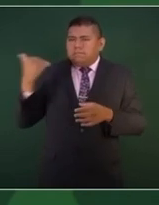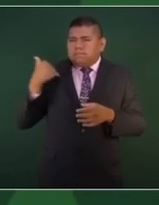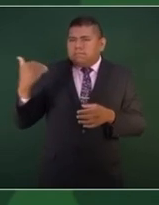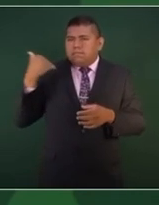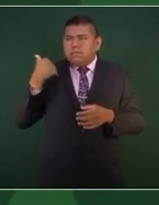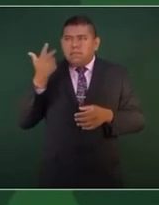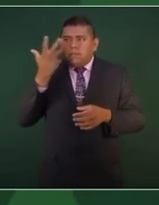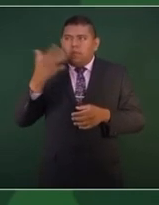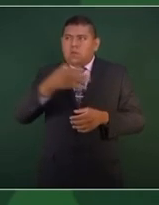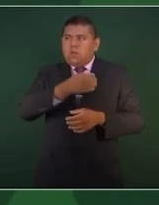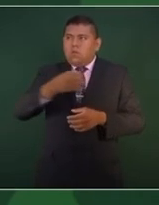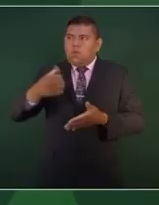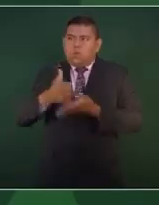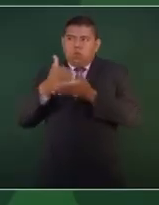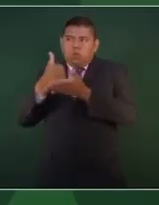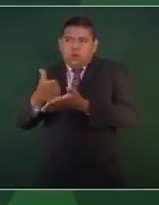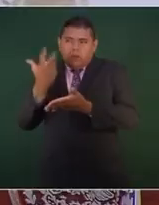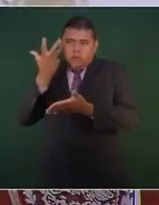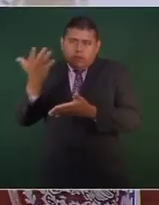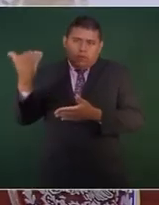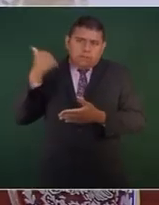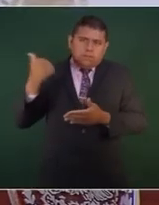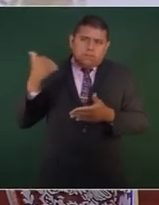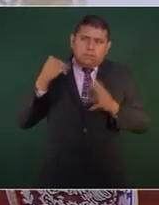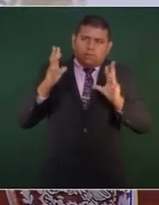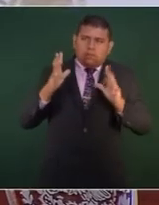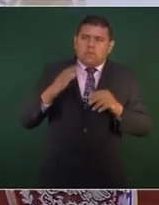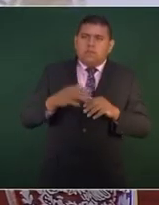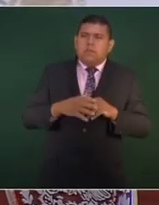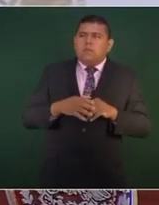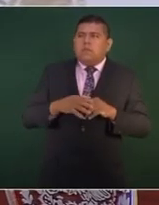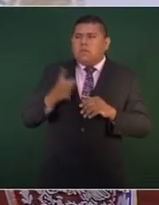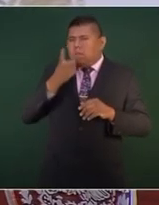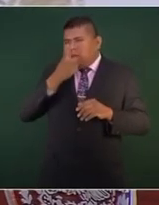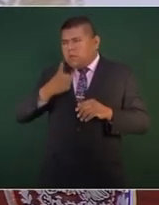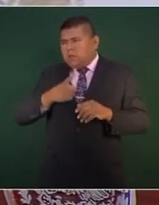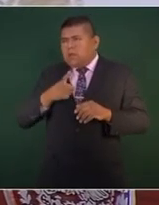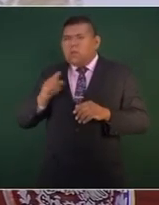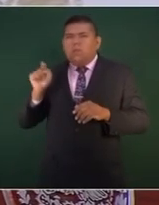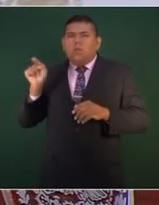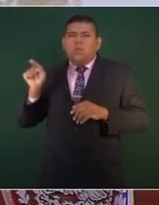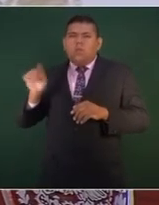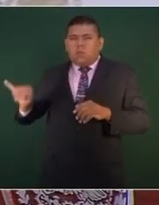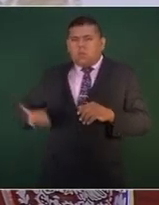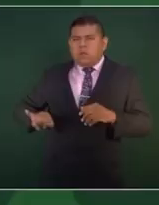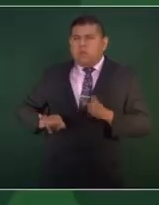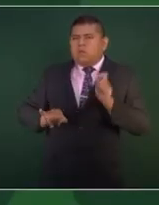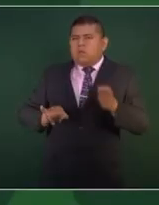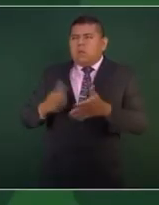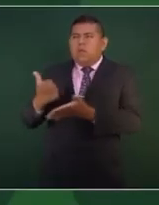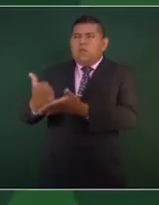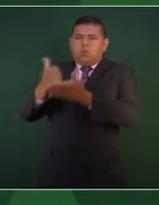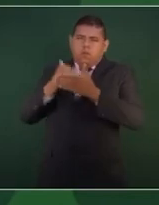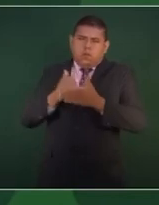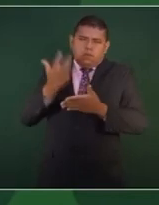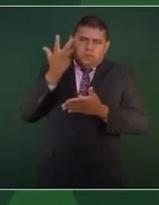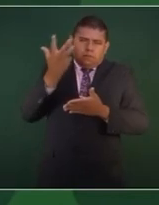de cooperación, están participando, eso es lo que me dice su interés en ayudar,